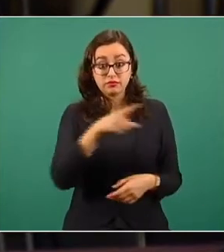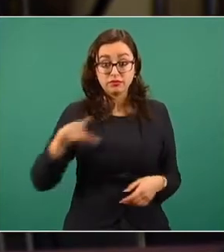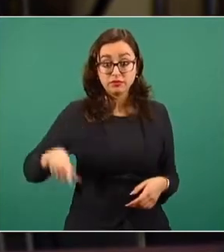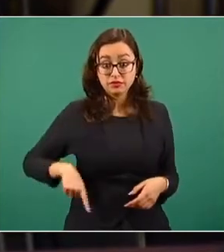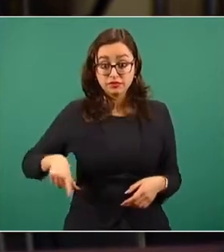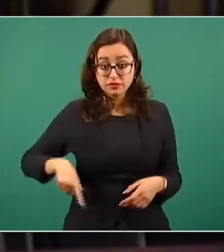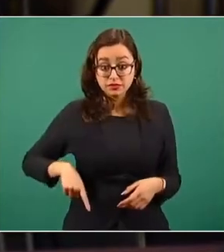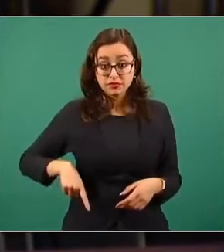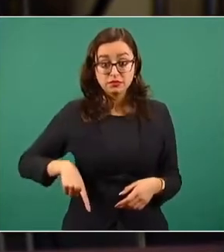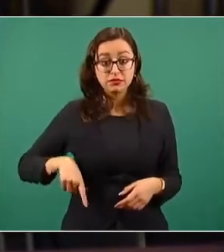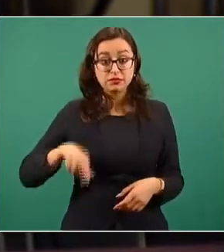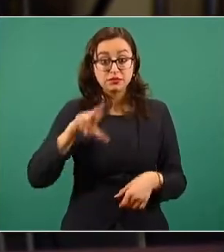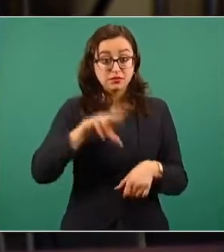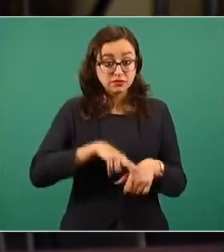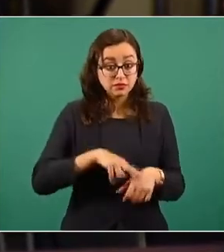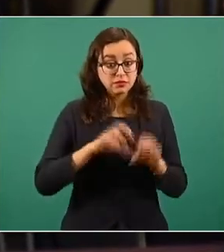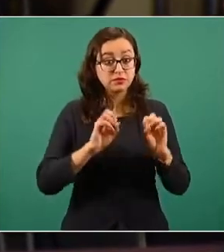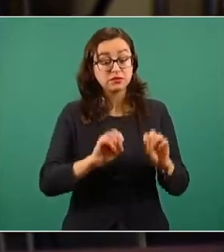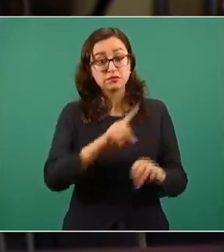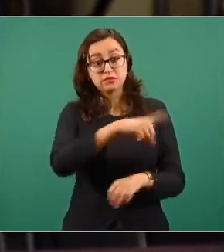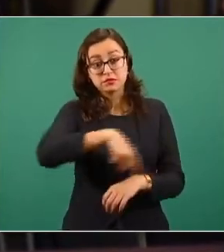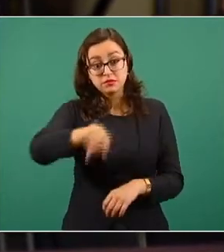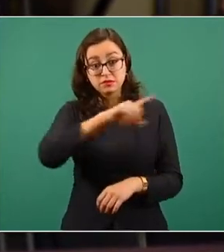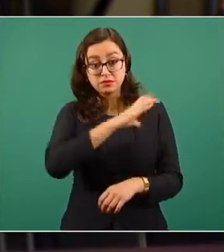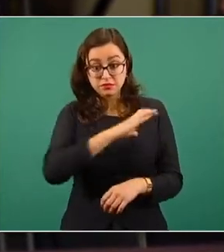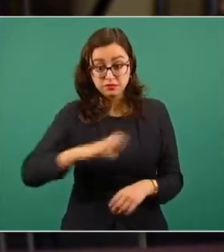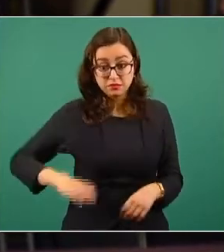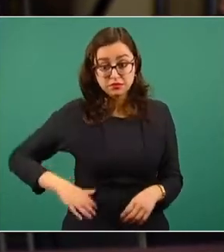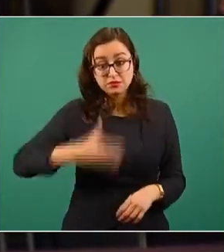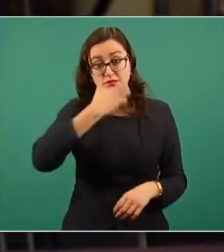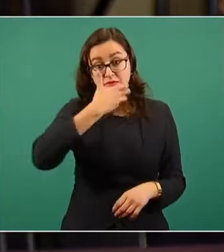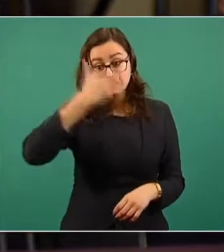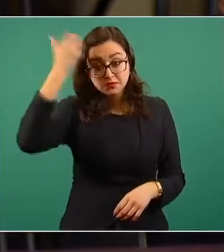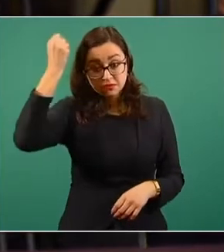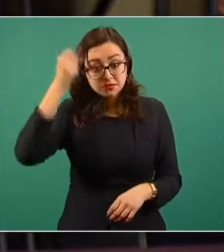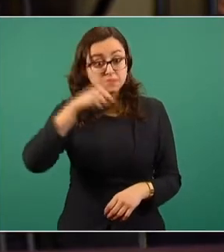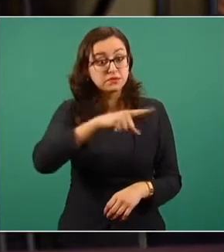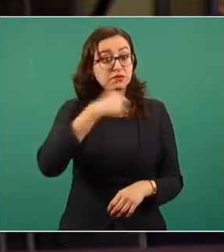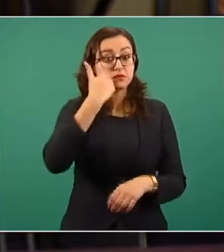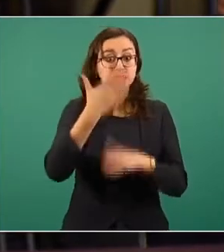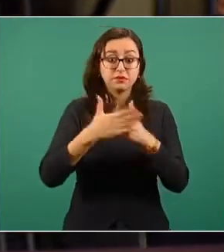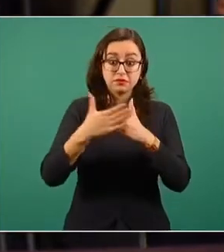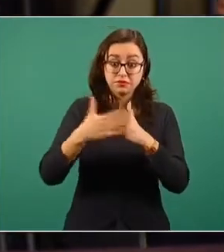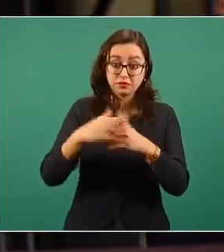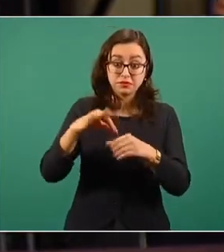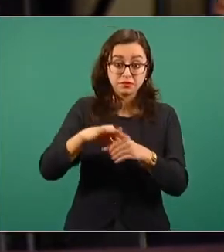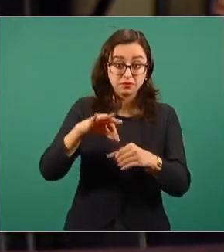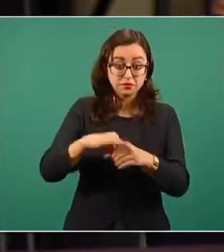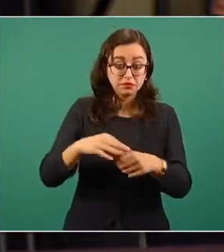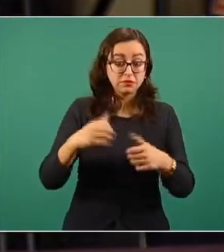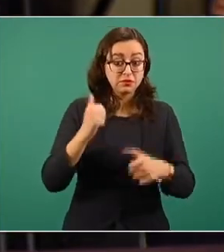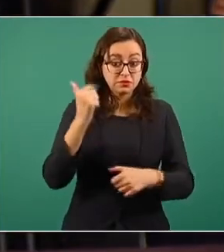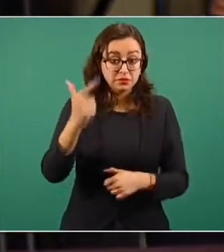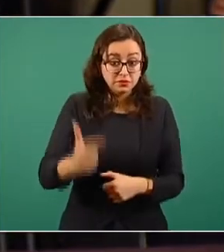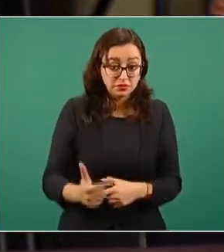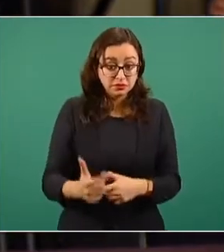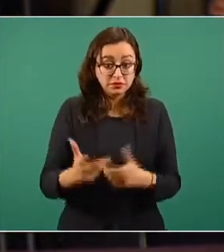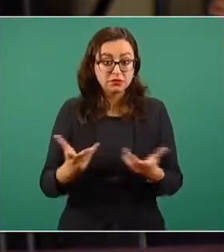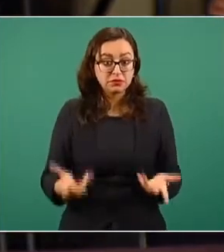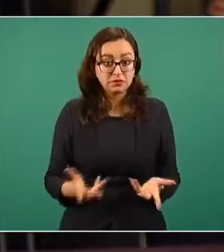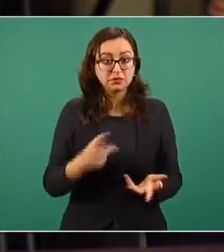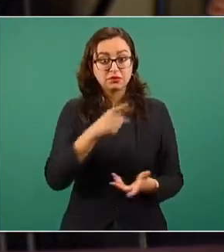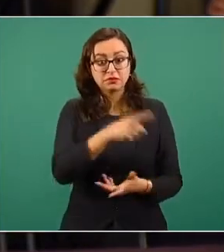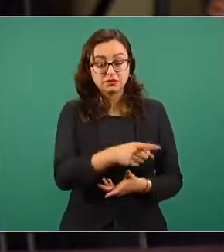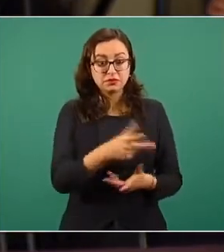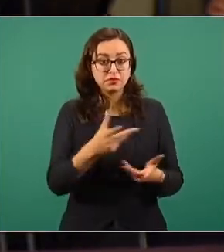ciudadana que tenemos que tenerle respeto, porque ellos invierten en hacer su